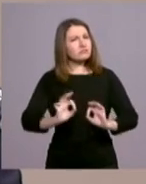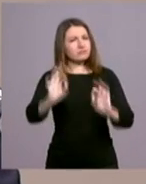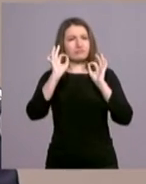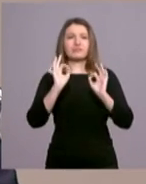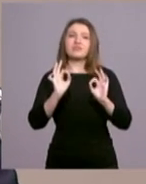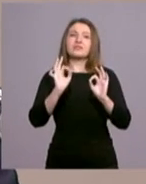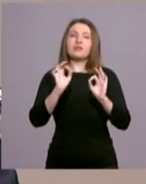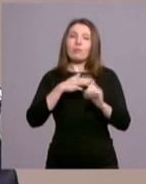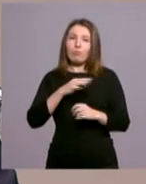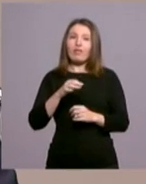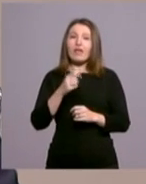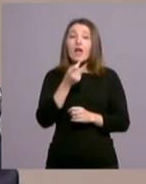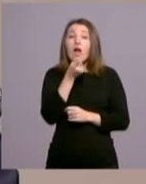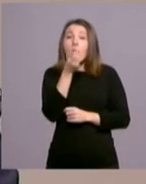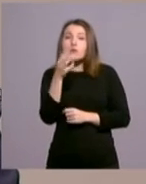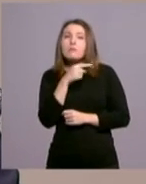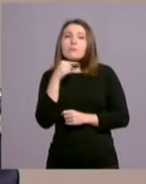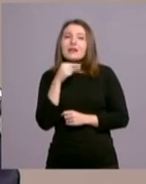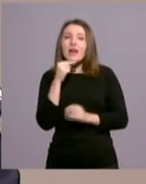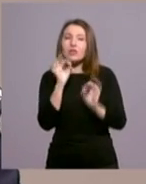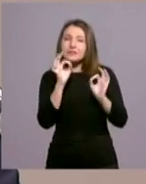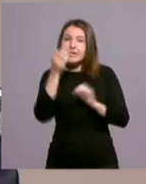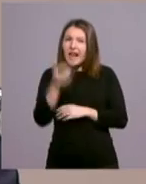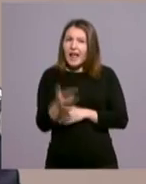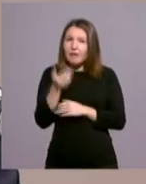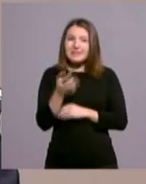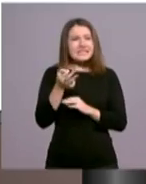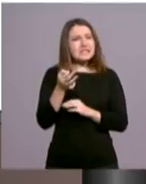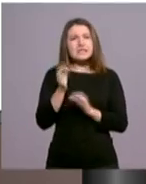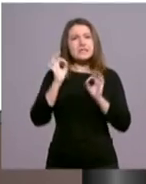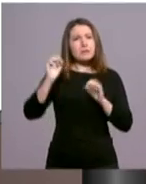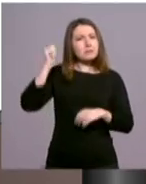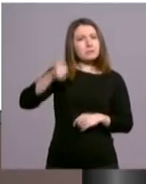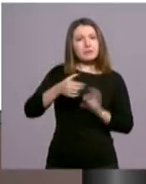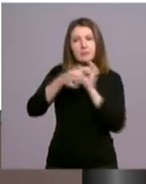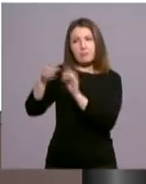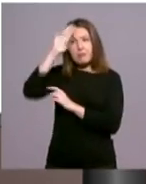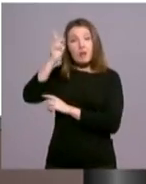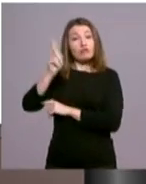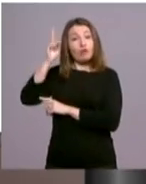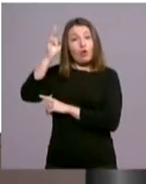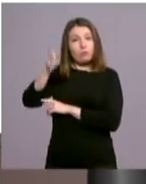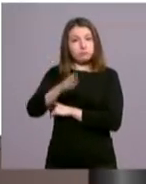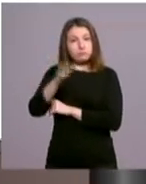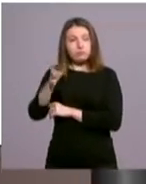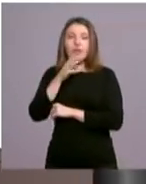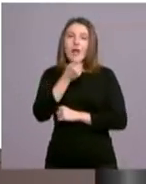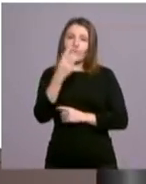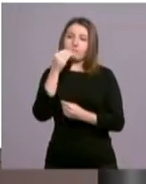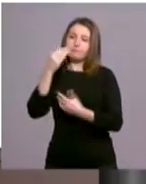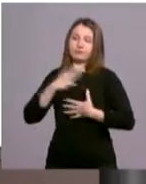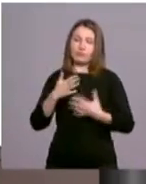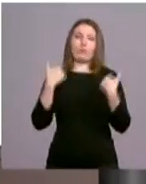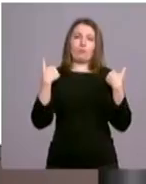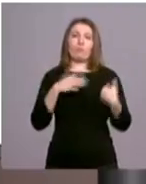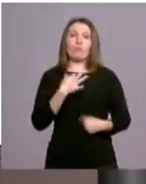podemos absolver algunos pecados que por la gravedad siempre habían estado reservados a la Santa Sede. Jesús, eres párroco de